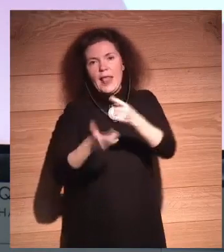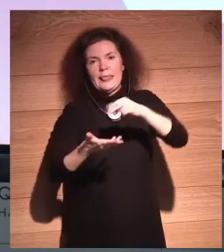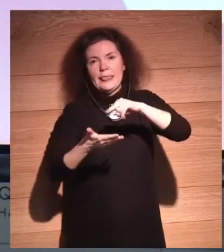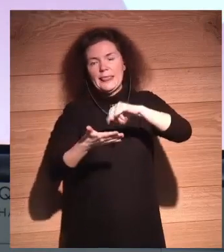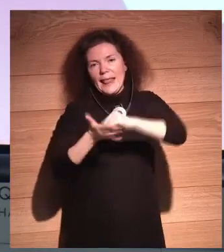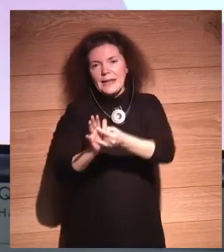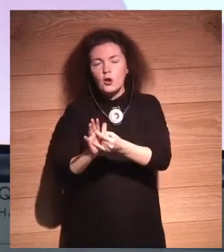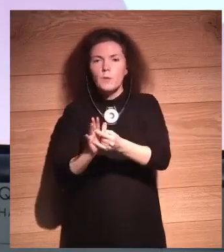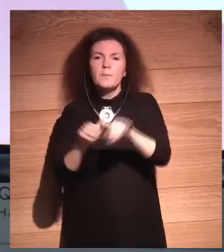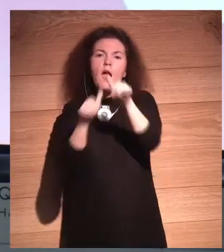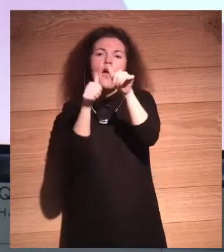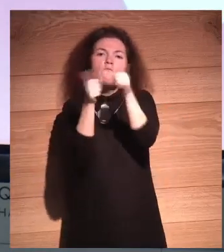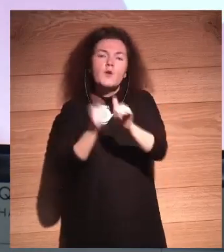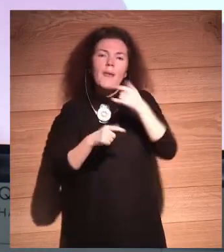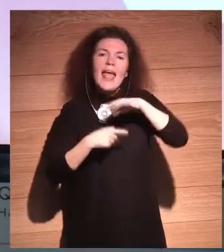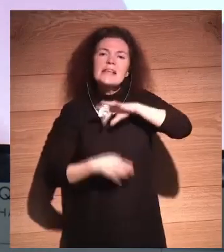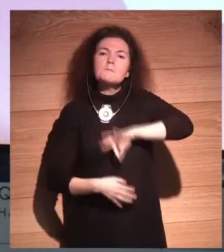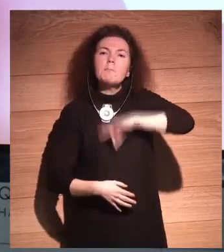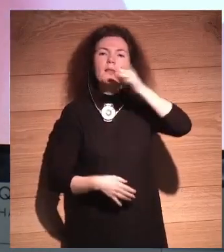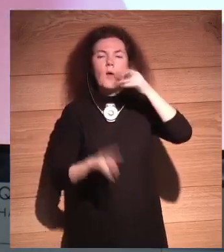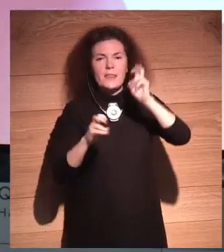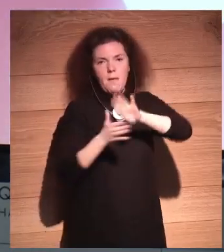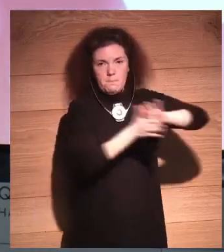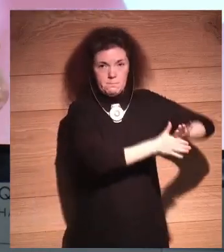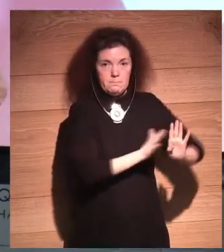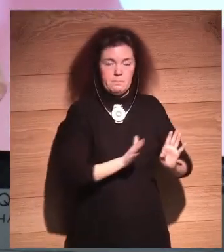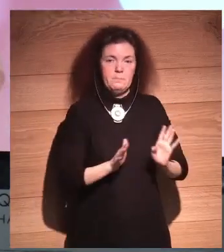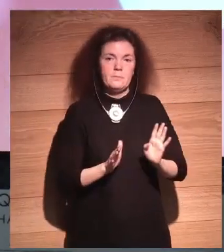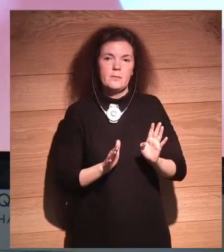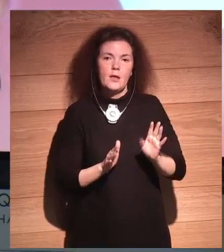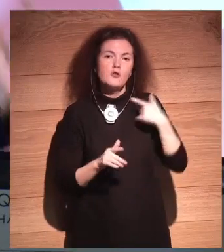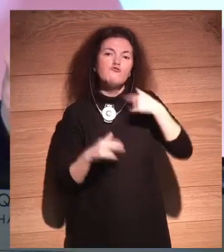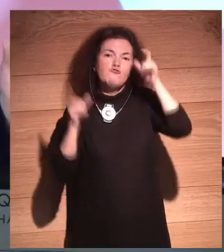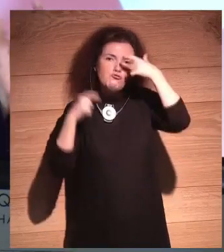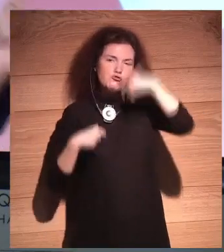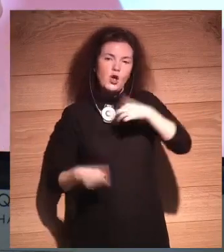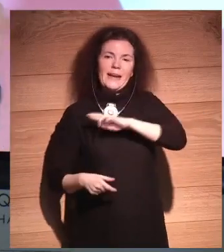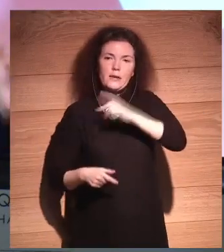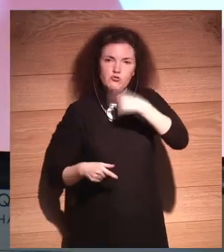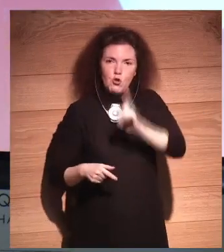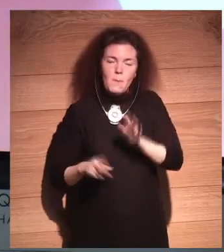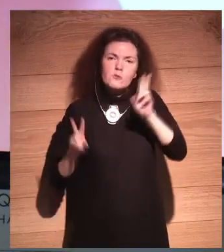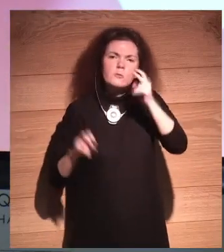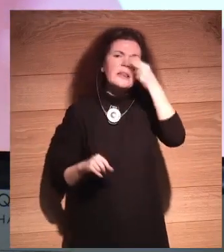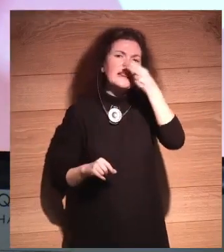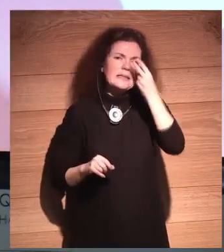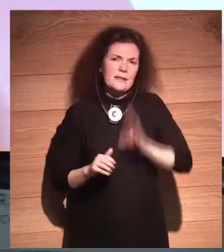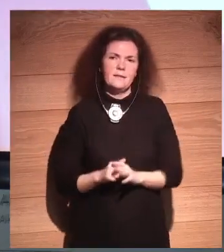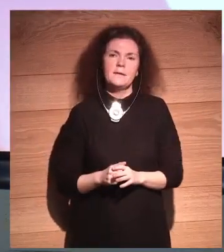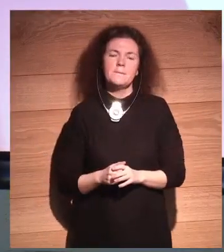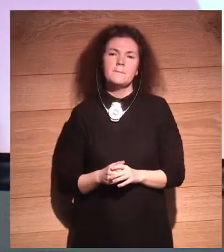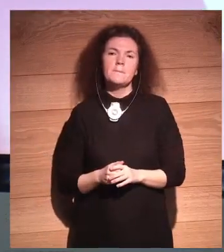en términos espirituales ya es otro tema. Yo no soy religioso, pero esto es interesante, es un tema interesante.